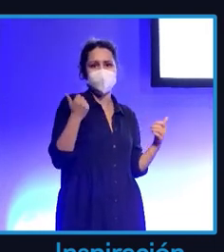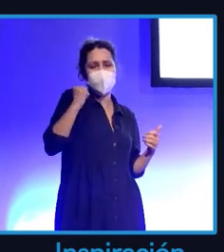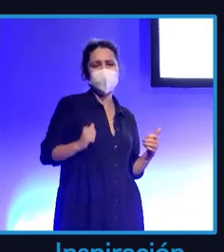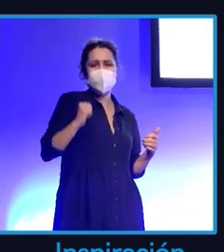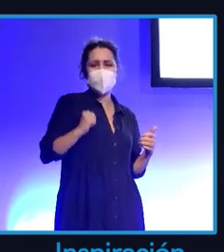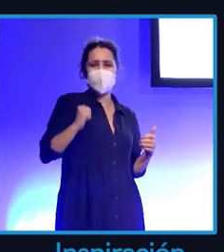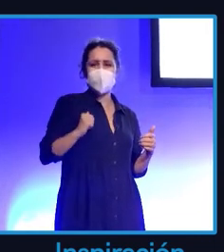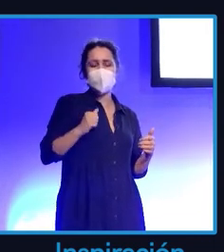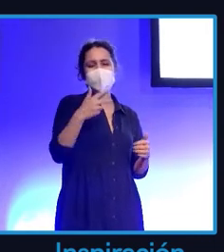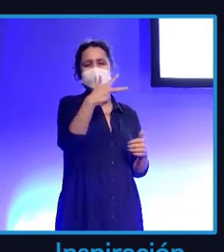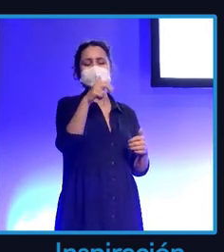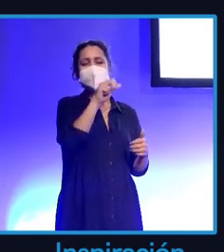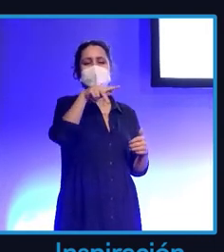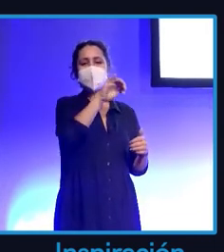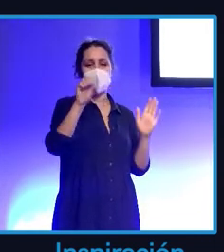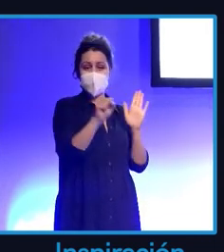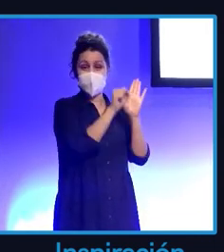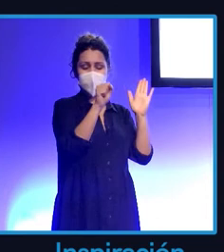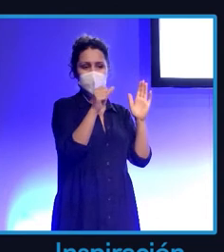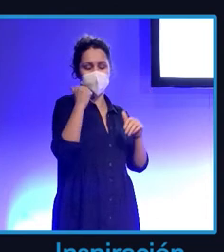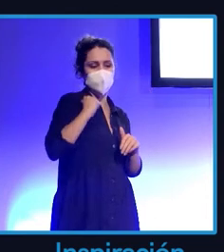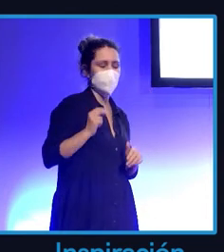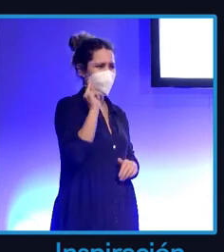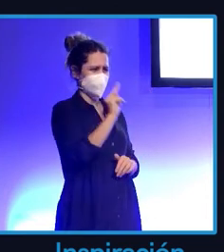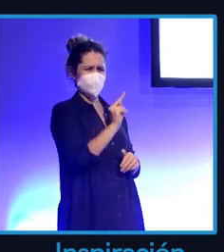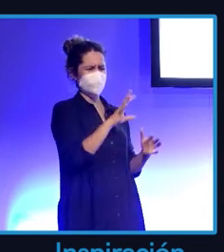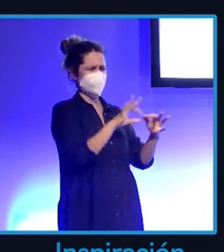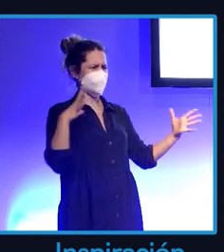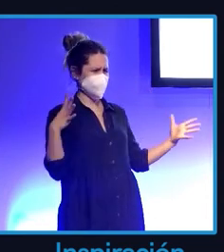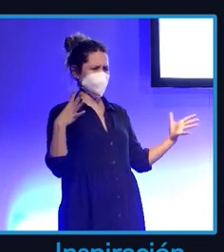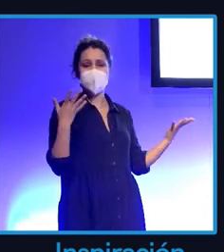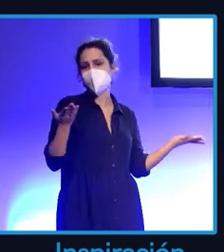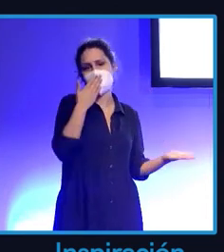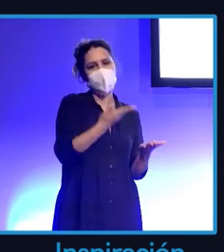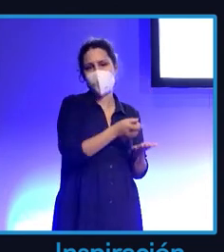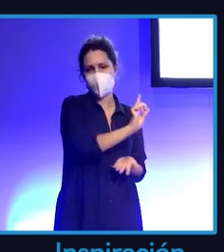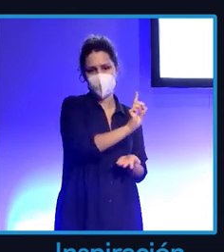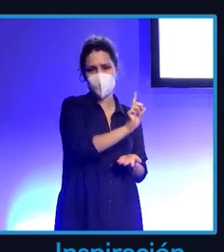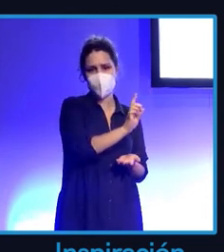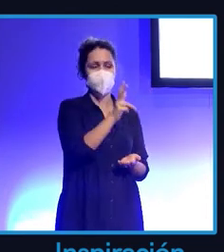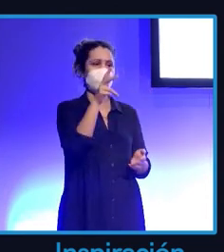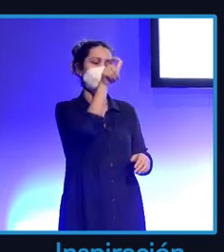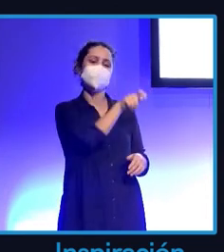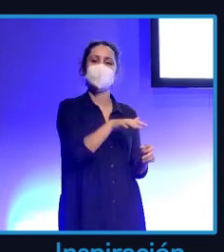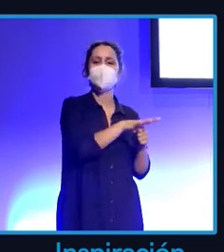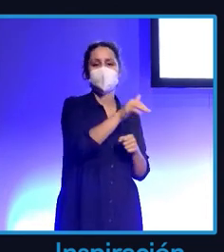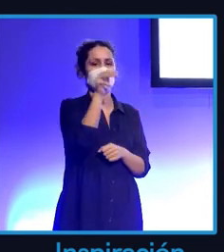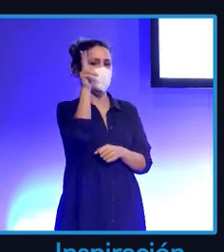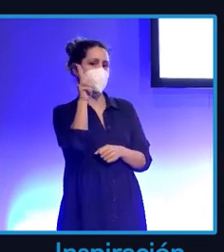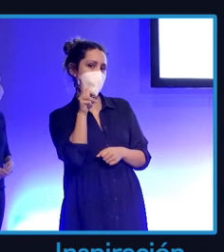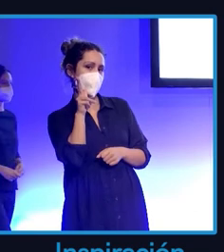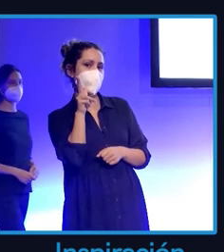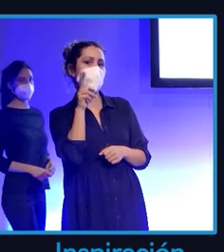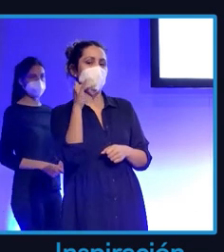la veo mucho y no casa, entonces ya no me lo creo como de repente una influencer de muchísimo lujo que tiene su Instagram a nivel muy